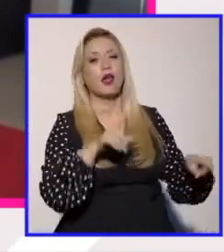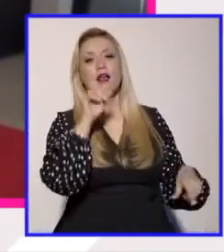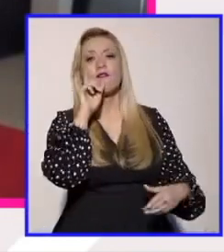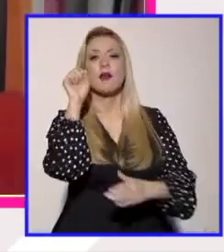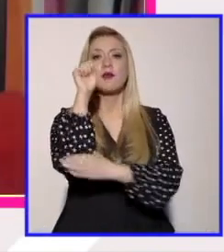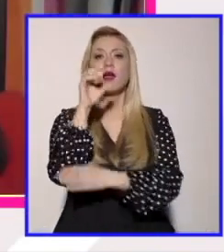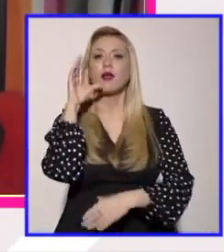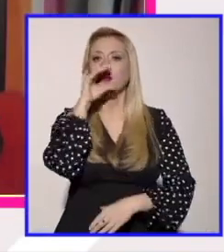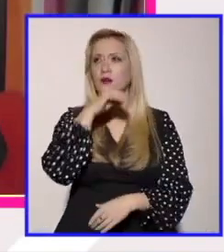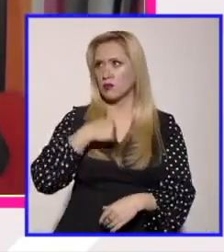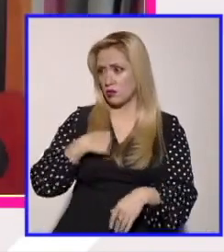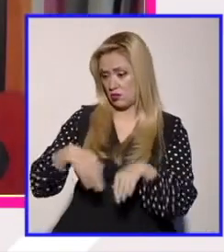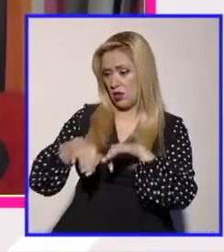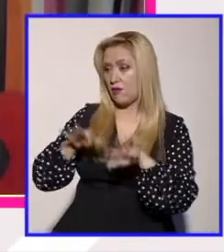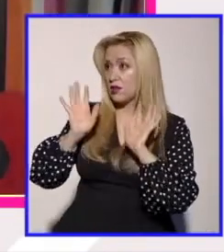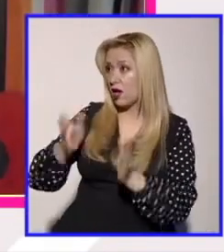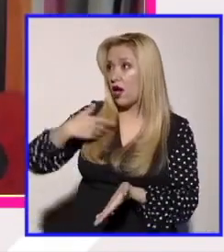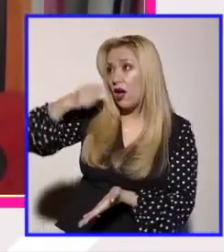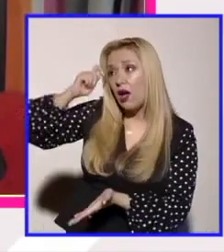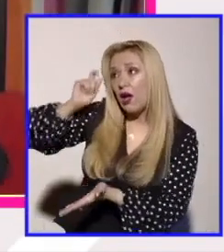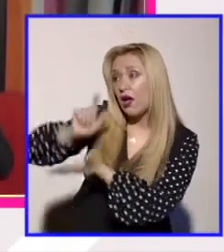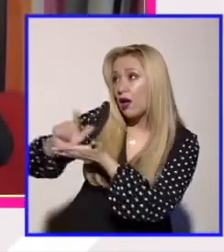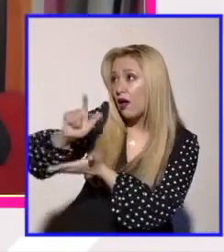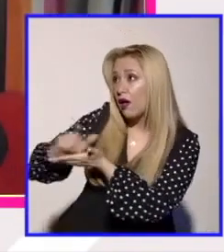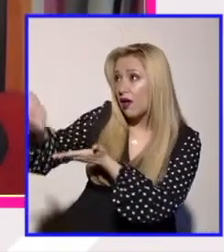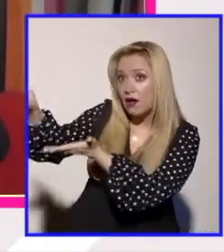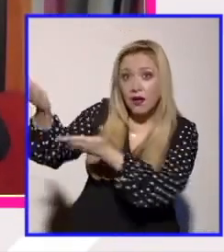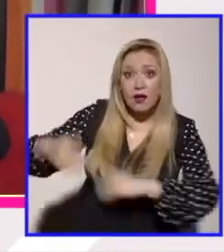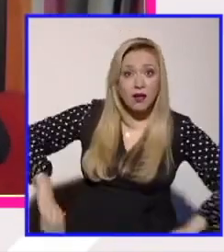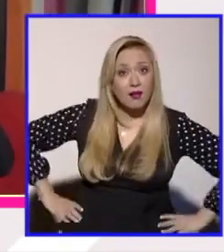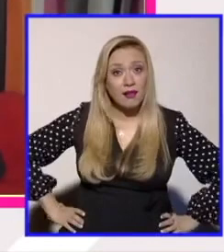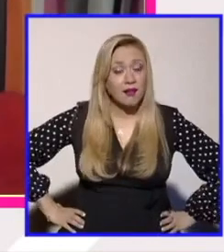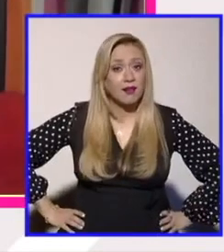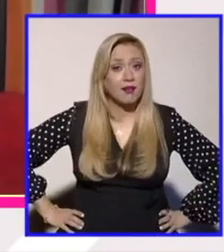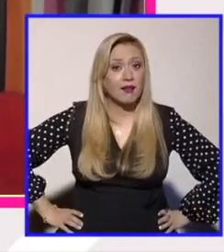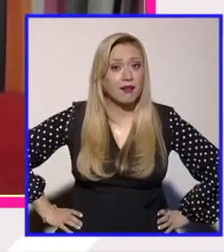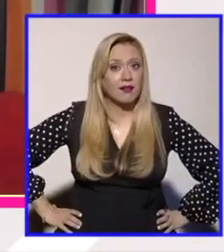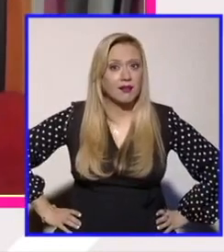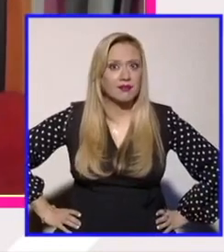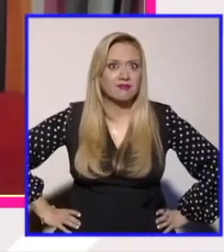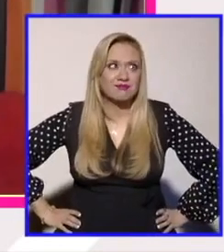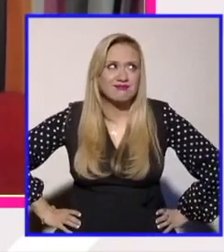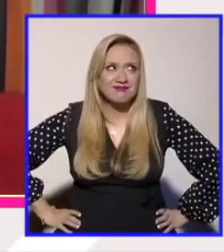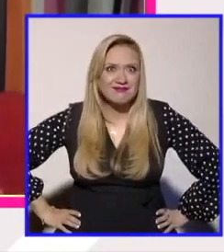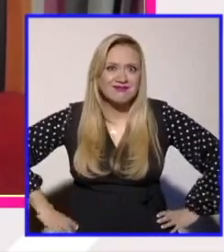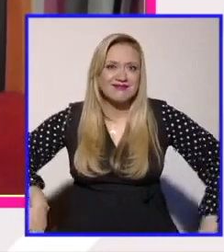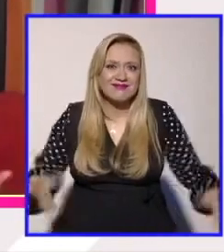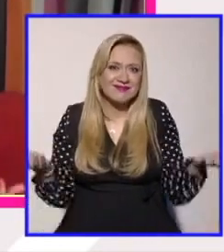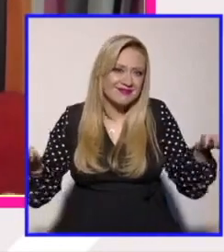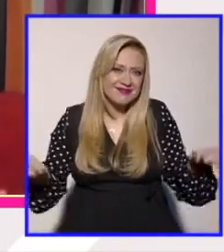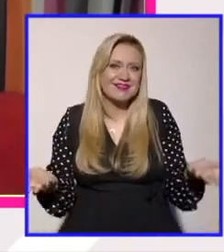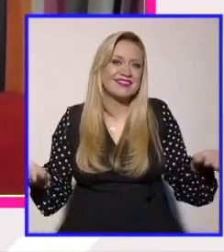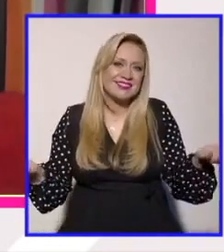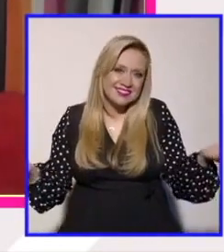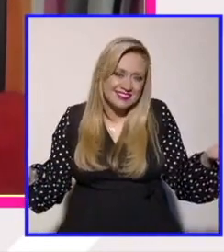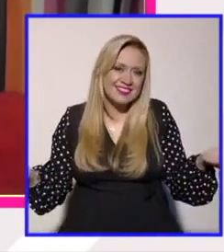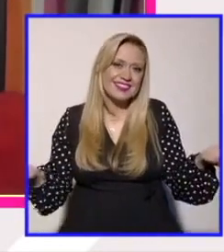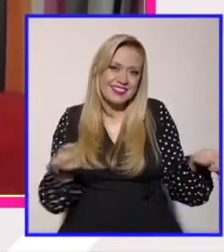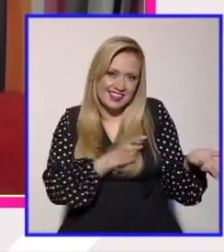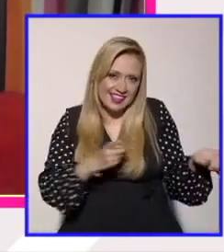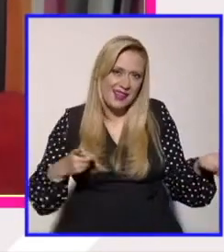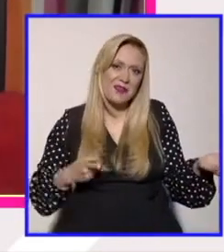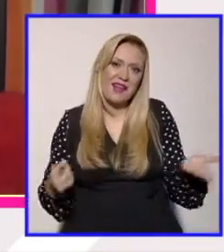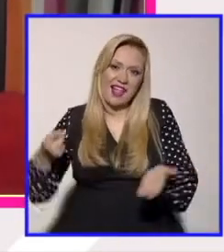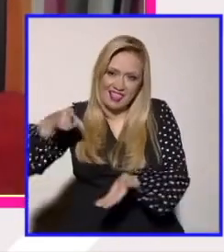trabajo ya tengo en tu casa ¿no? y deja ahí el cómo claro tenemos que tener también estas pláticas